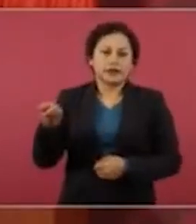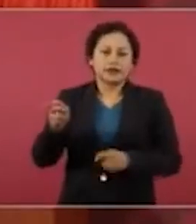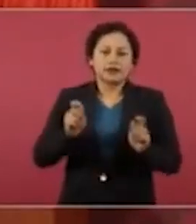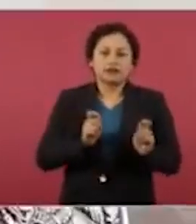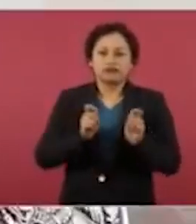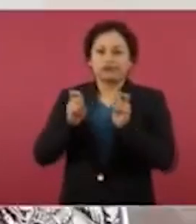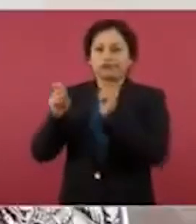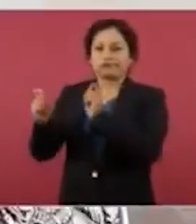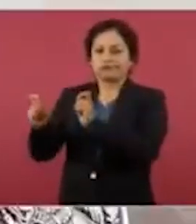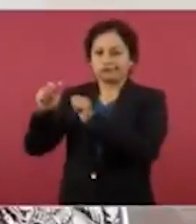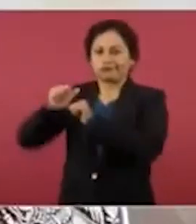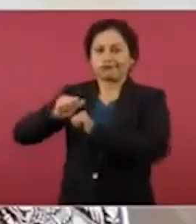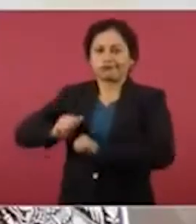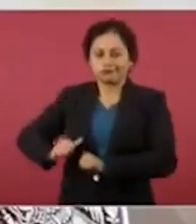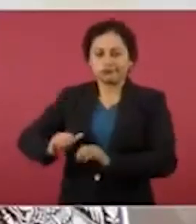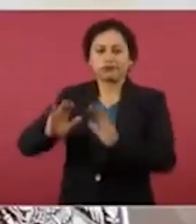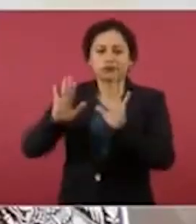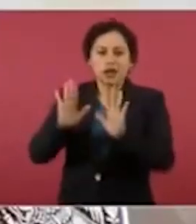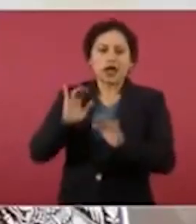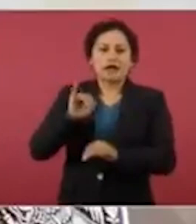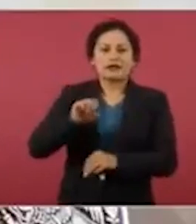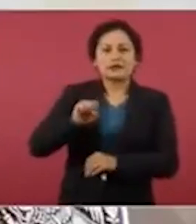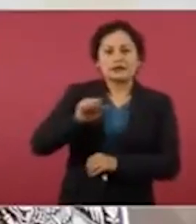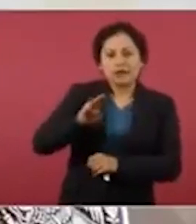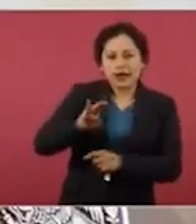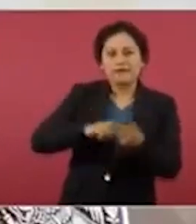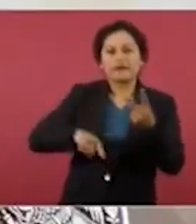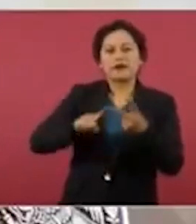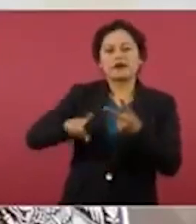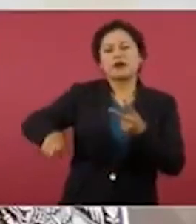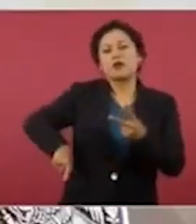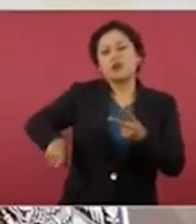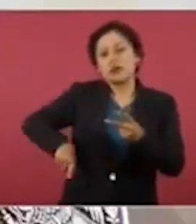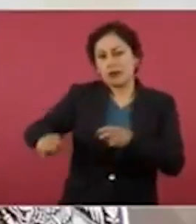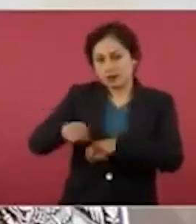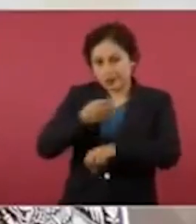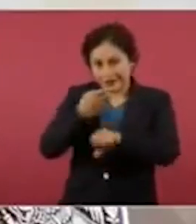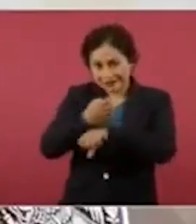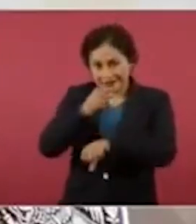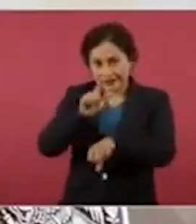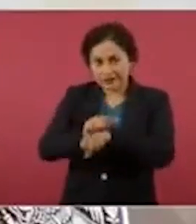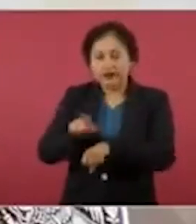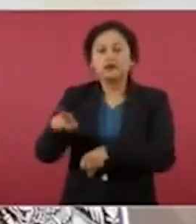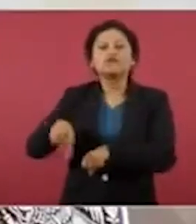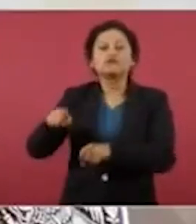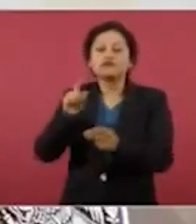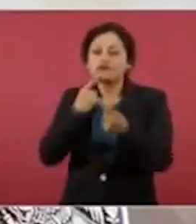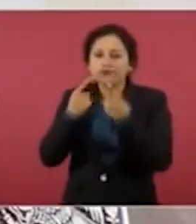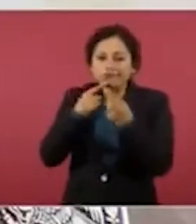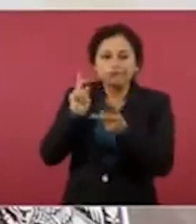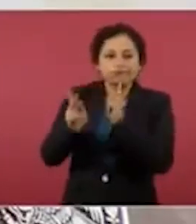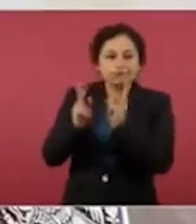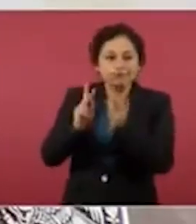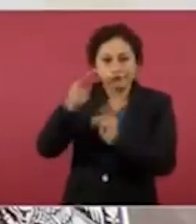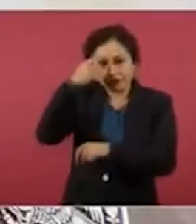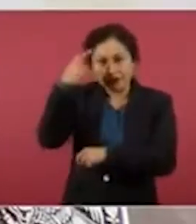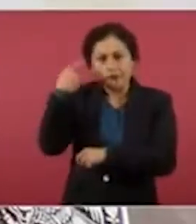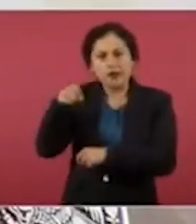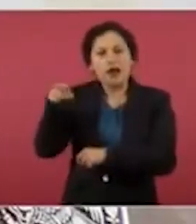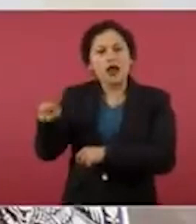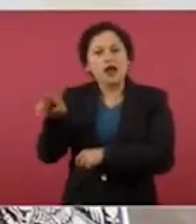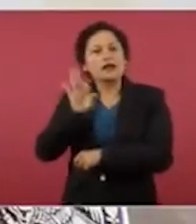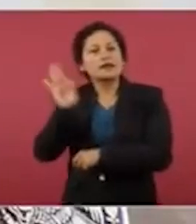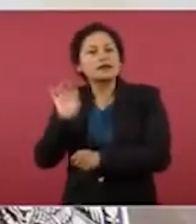pero lo estamos platicando con Insabi y con el gobierno del estado para que fuera uno de los hospitales que pudieran pasar a este